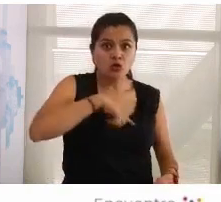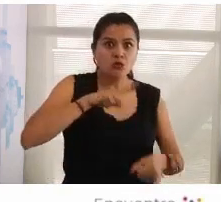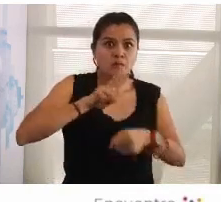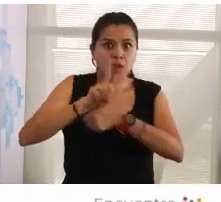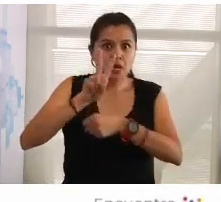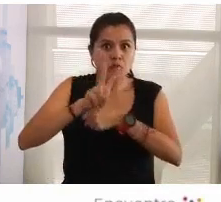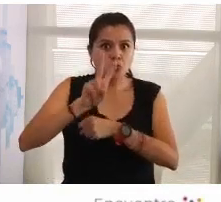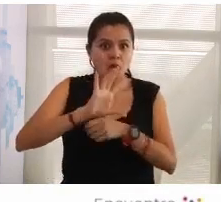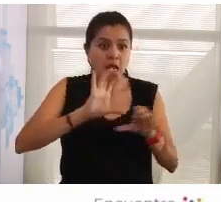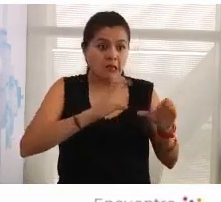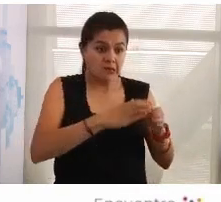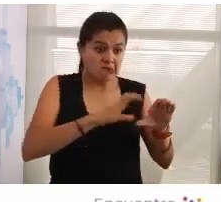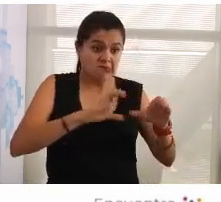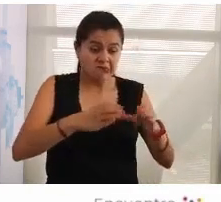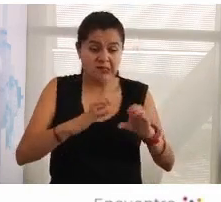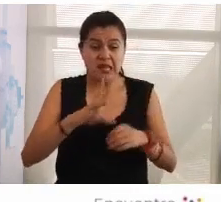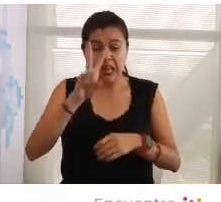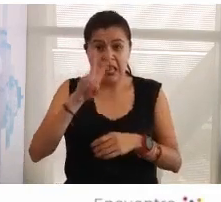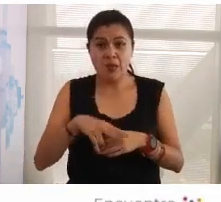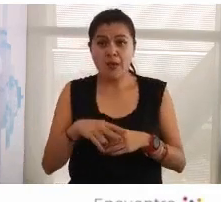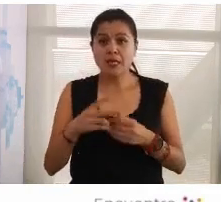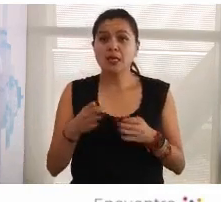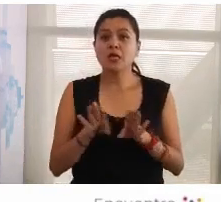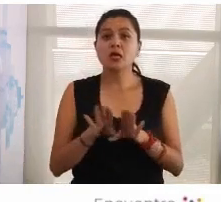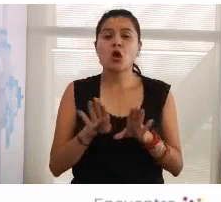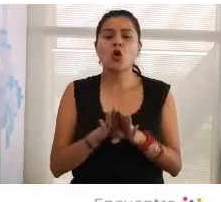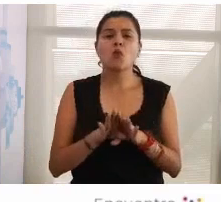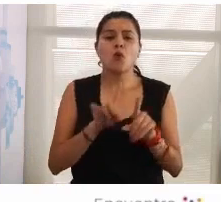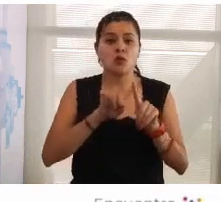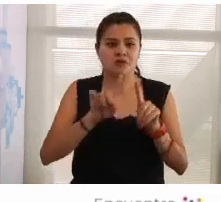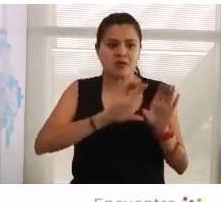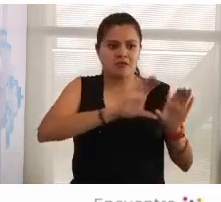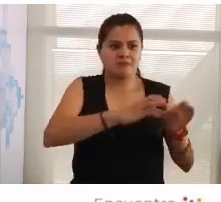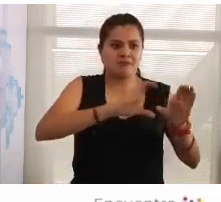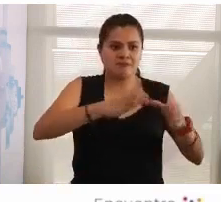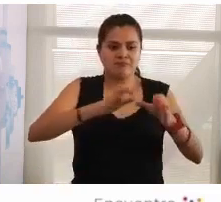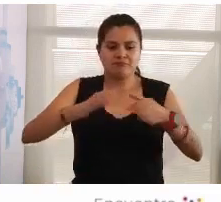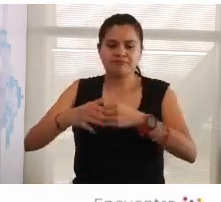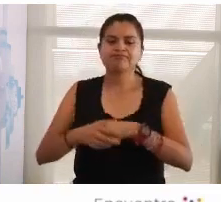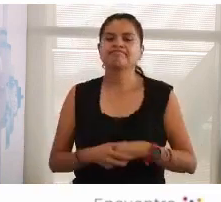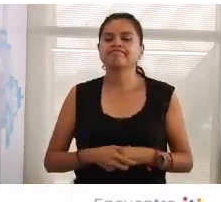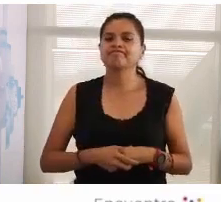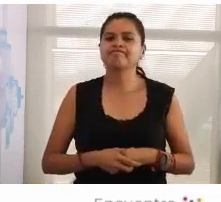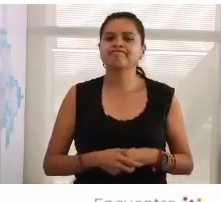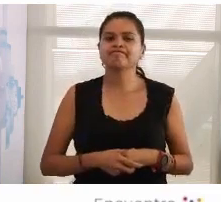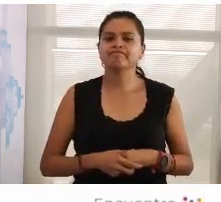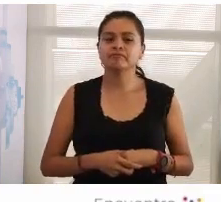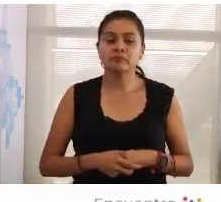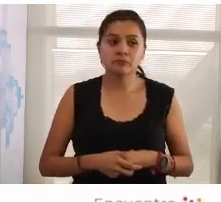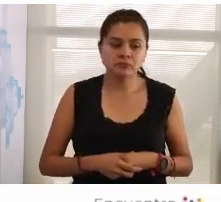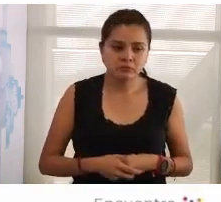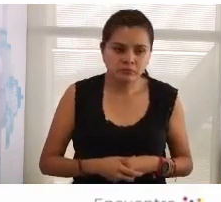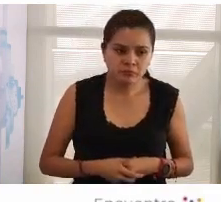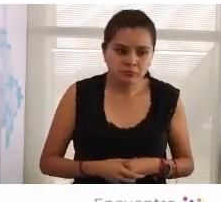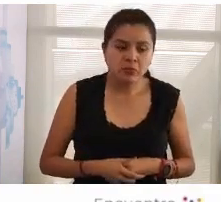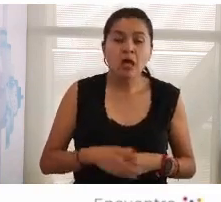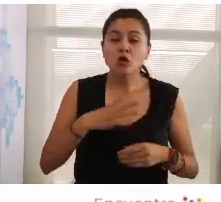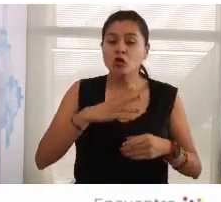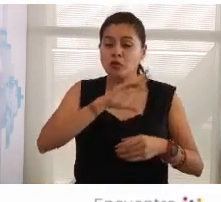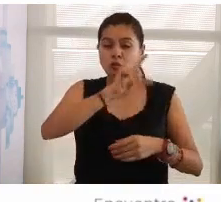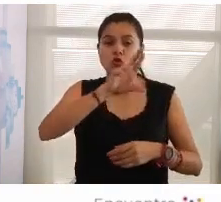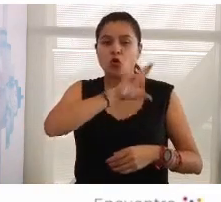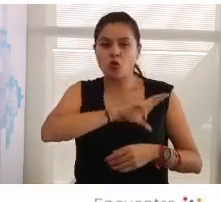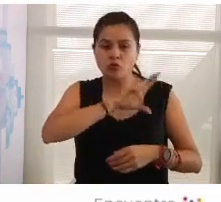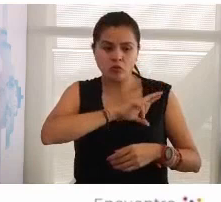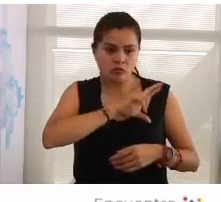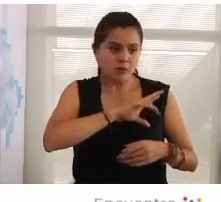veces que nos perdemos entre la voragem de los distintos escenarios ¿contra qué remitieron después? contra la empresa privada que